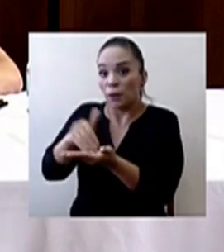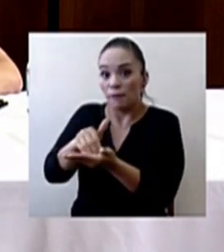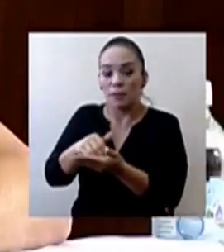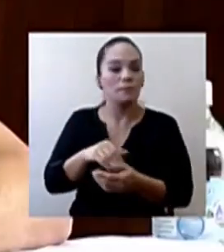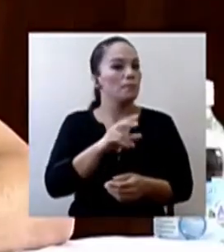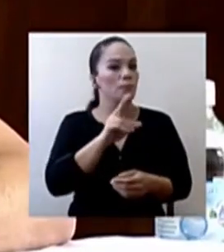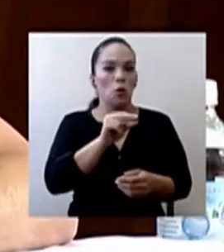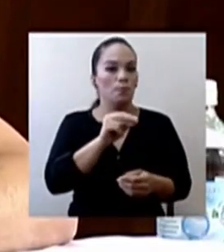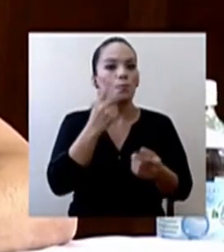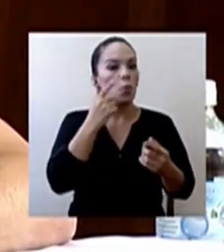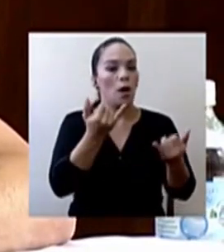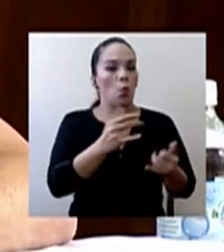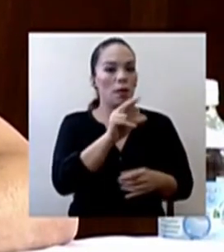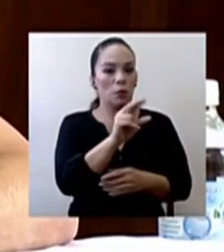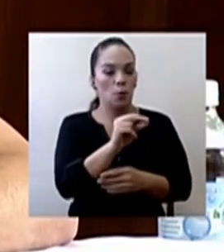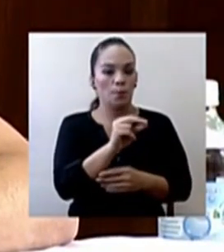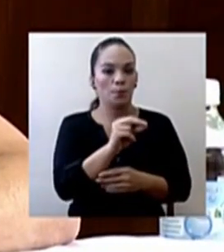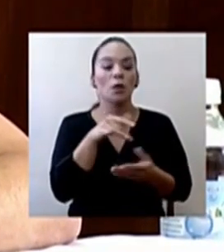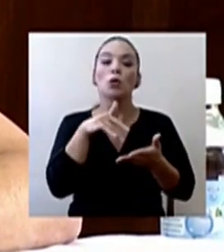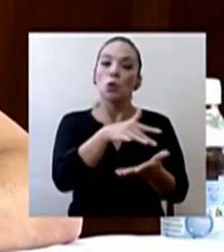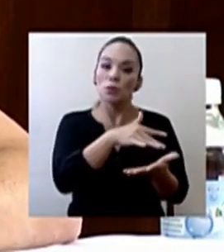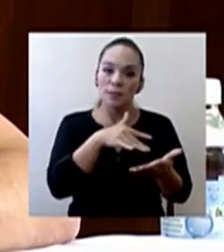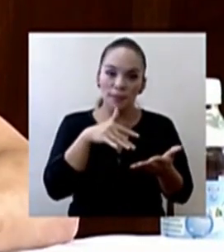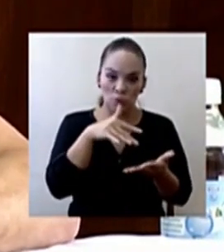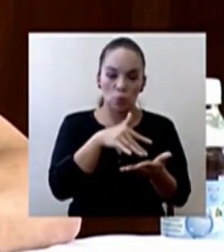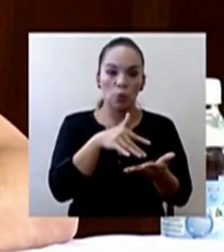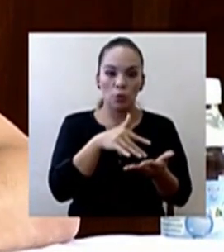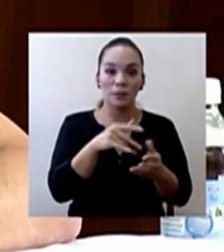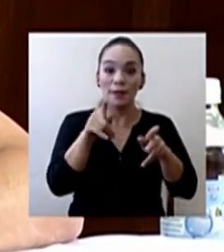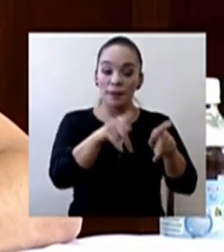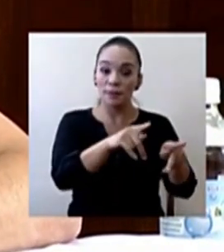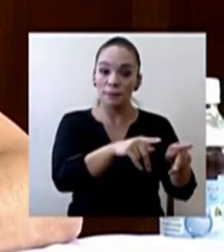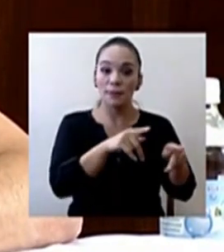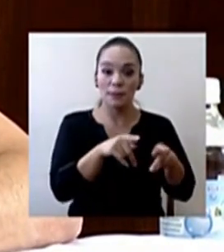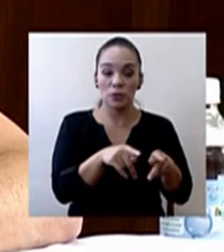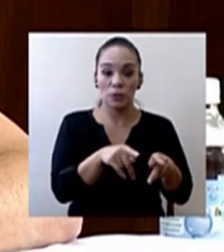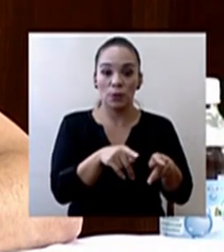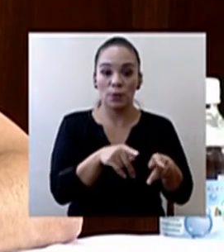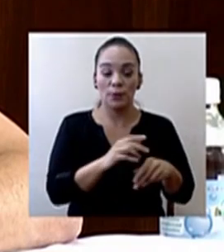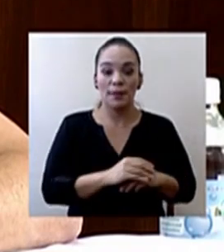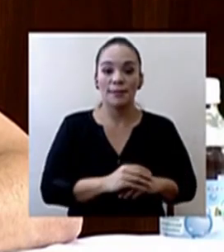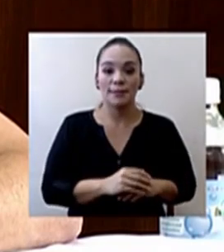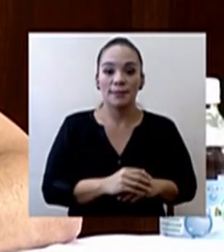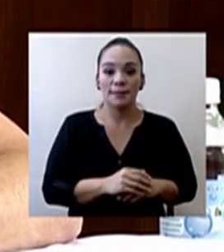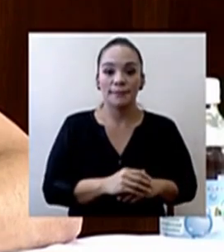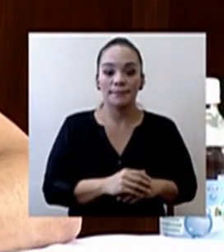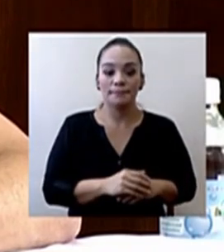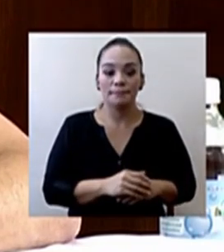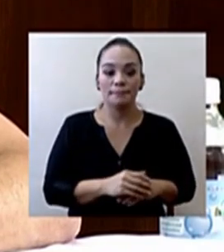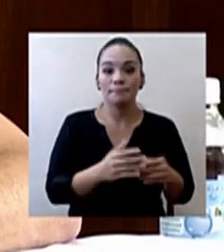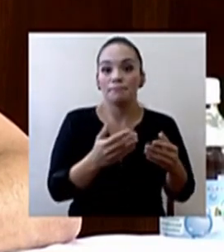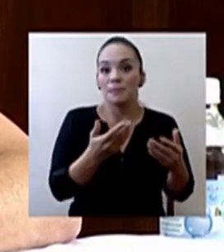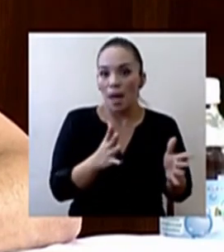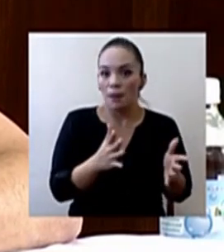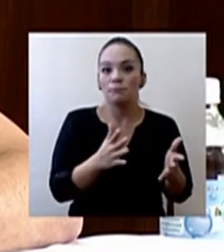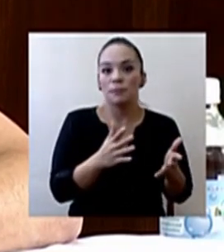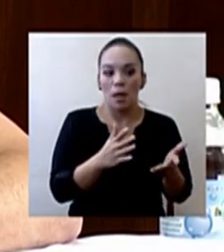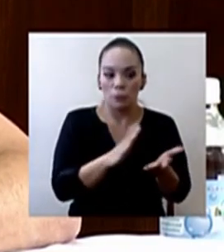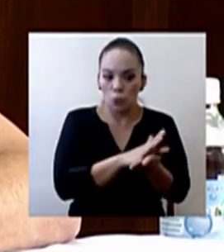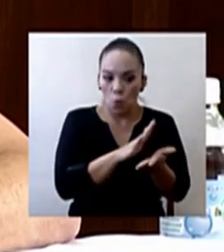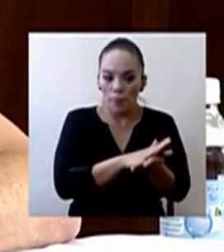Es decir, y de hecho, pues los estudios en aquellas personas que se ha documentado,